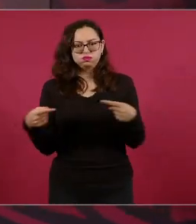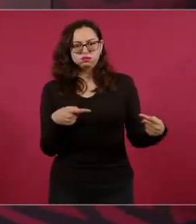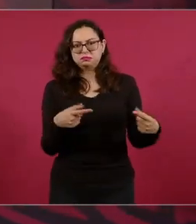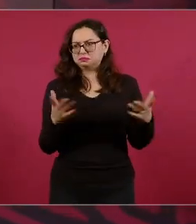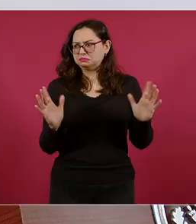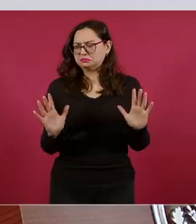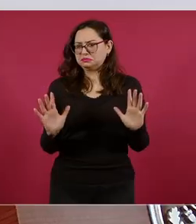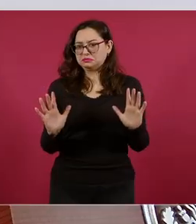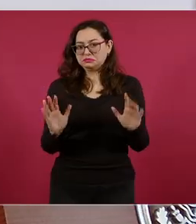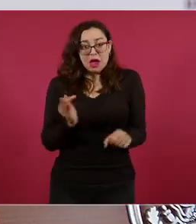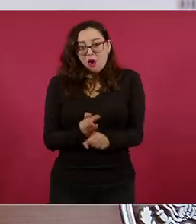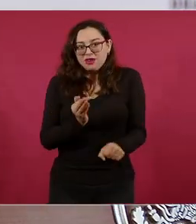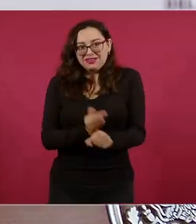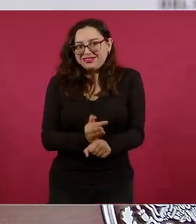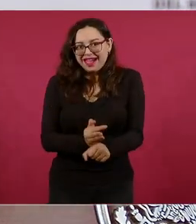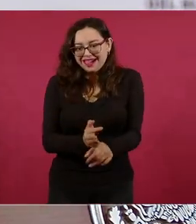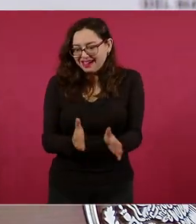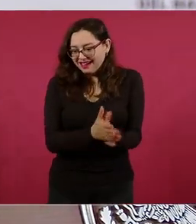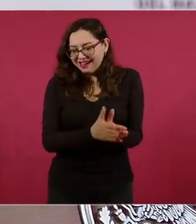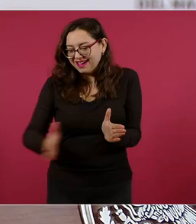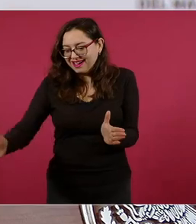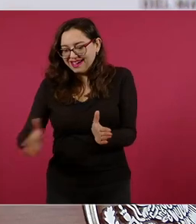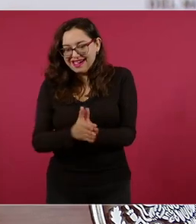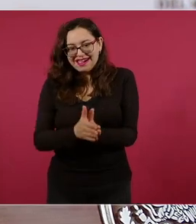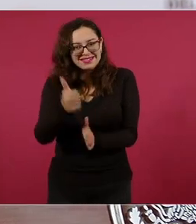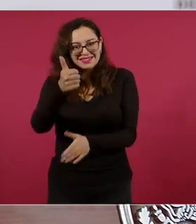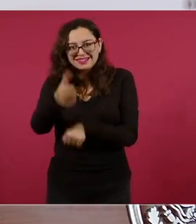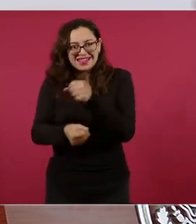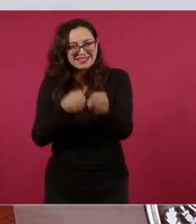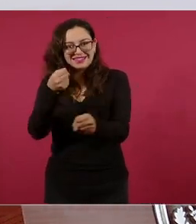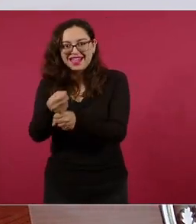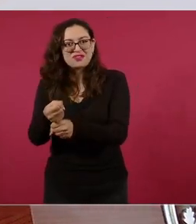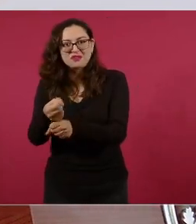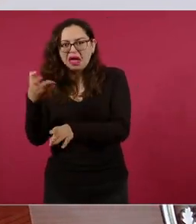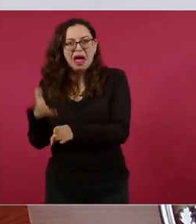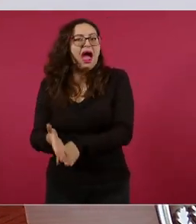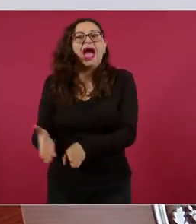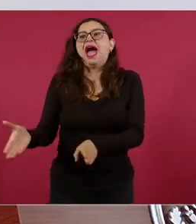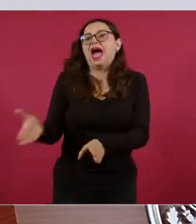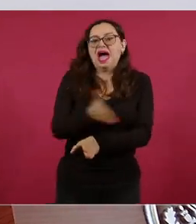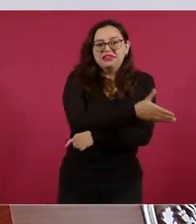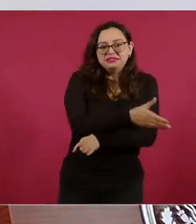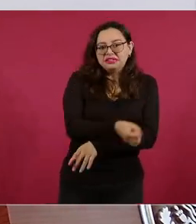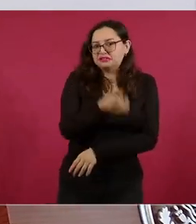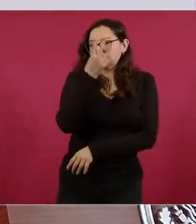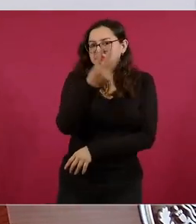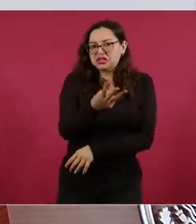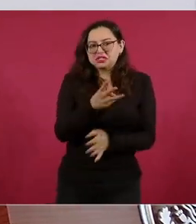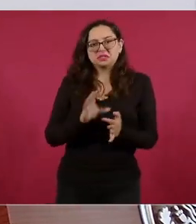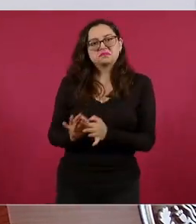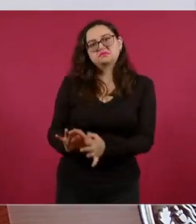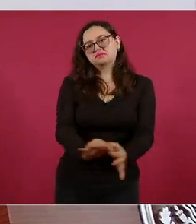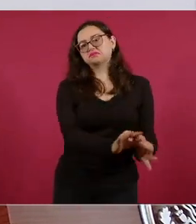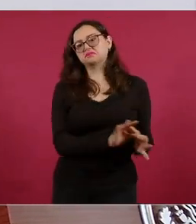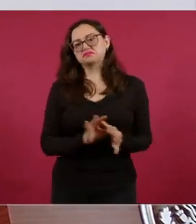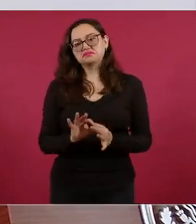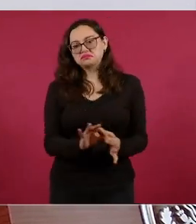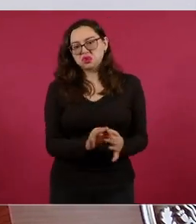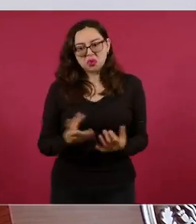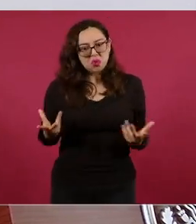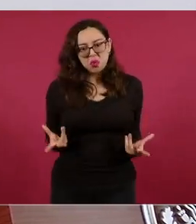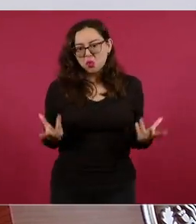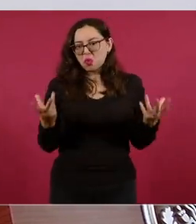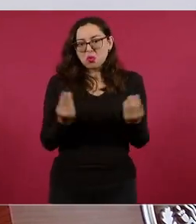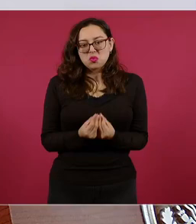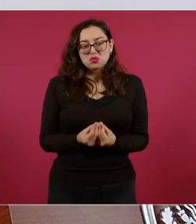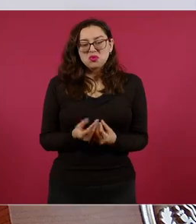antes? Esto empieza en este gobierno. Antes, desde que lo